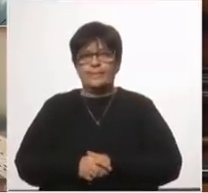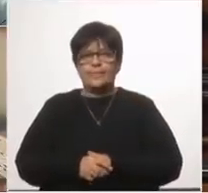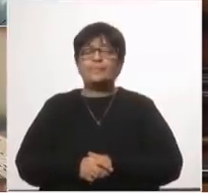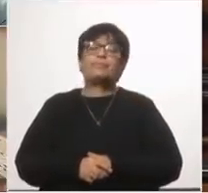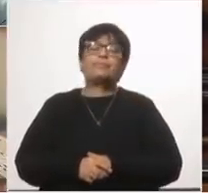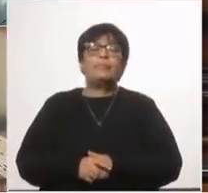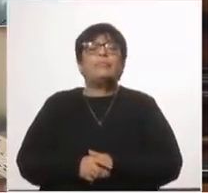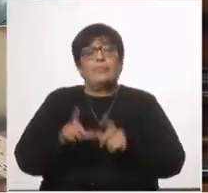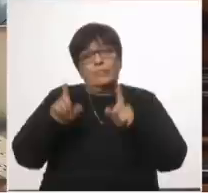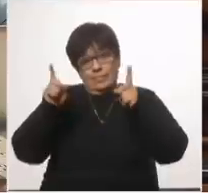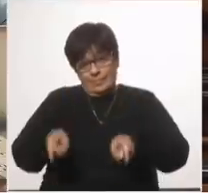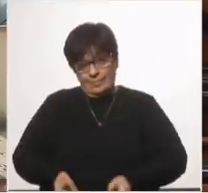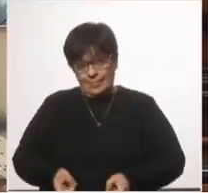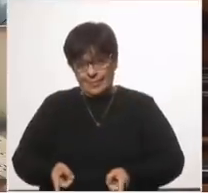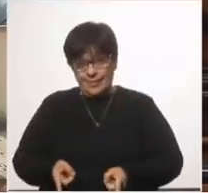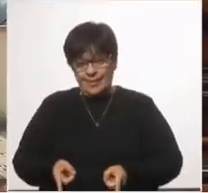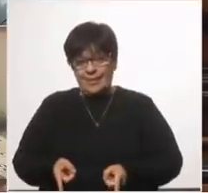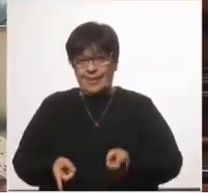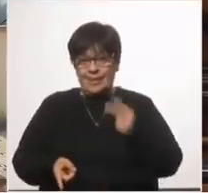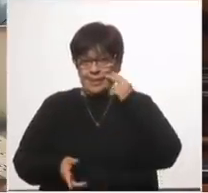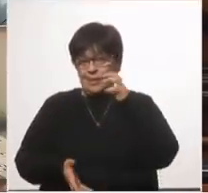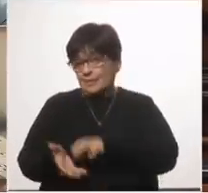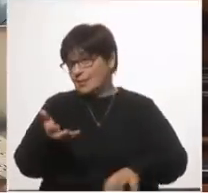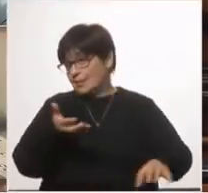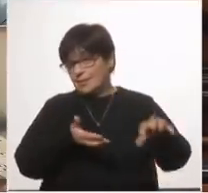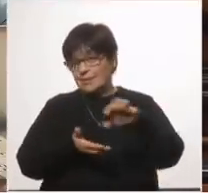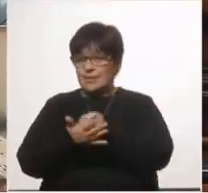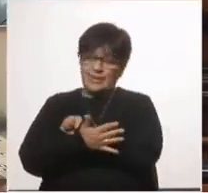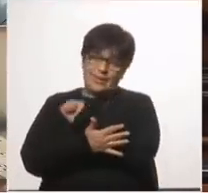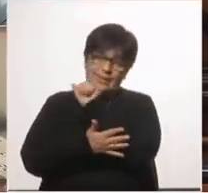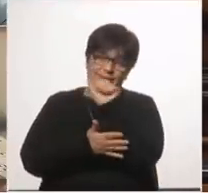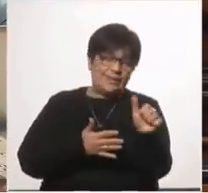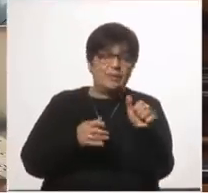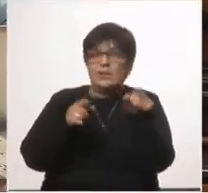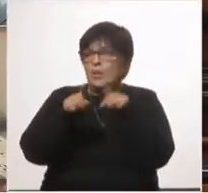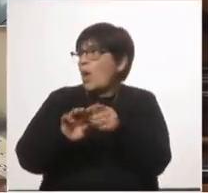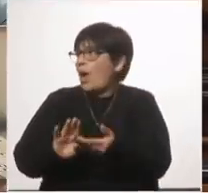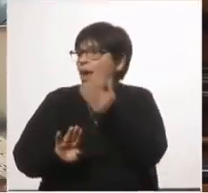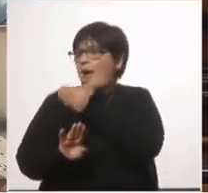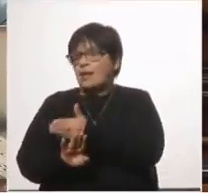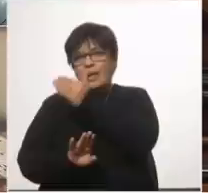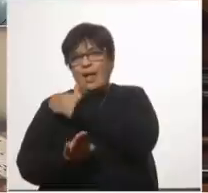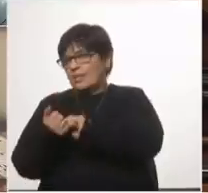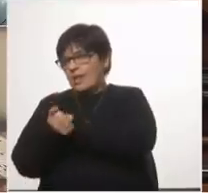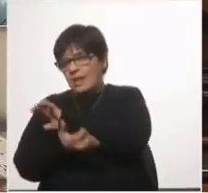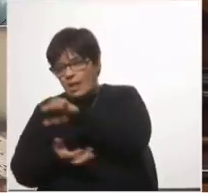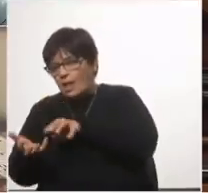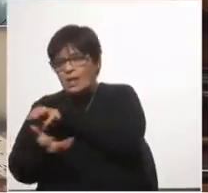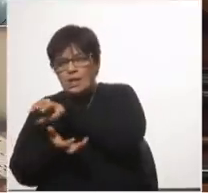y además la historia de la crisis como fue las otras crisis demuestra